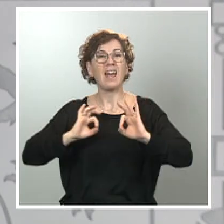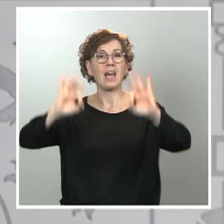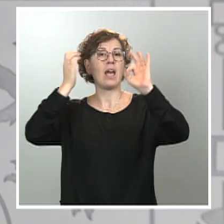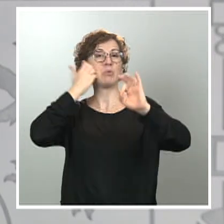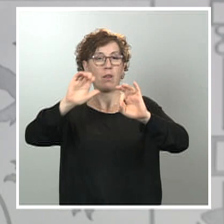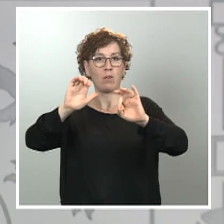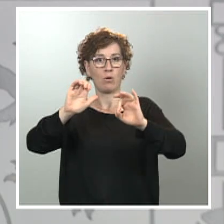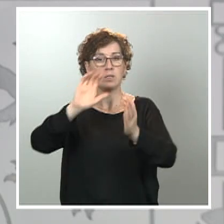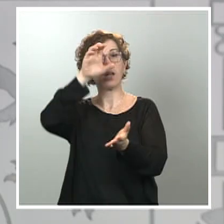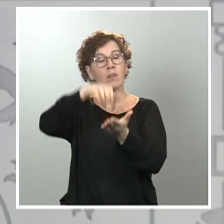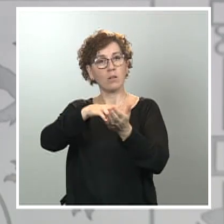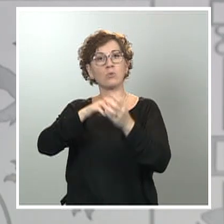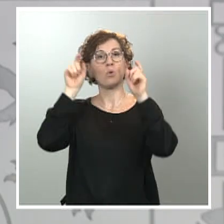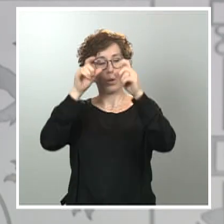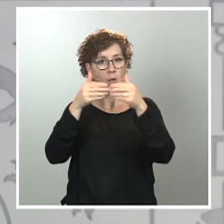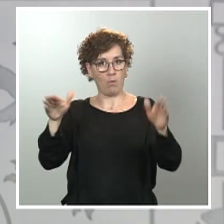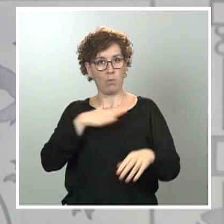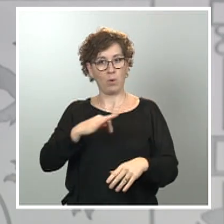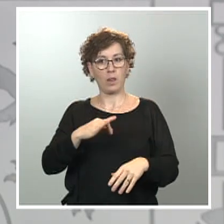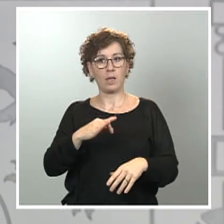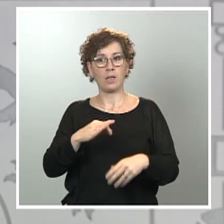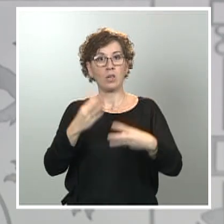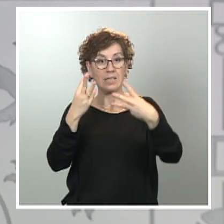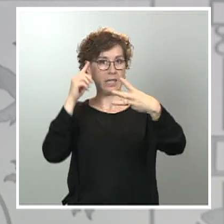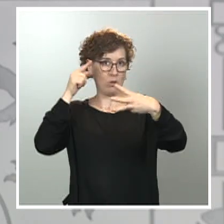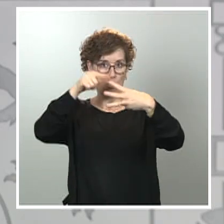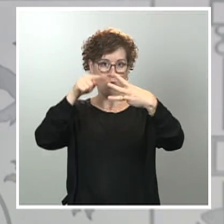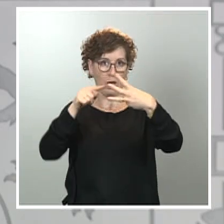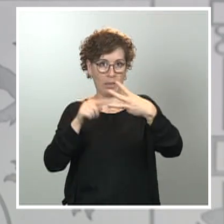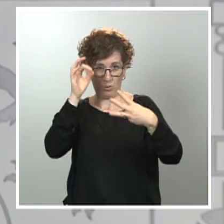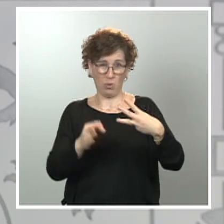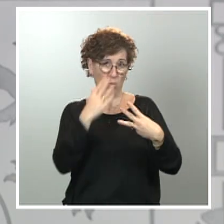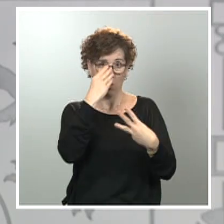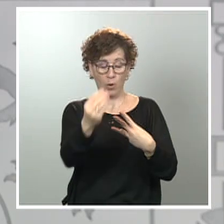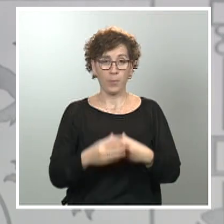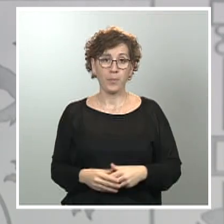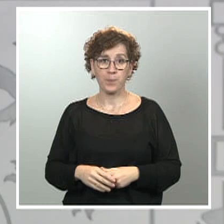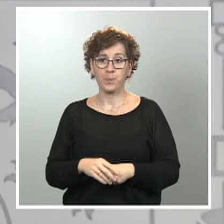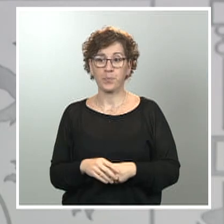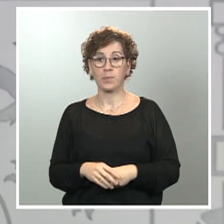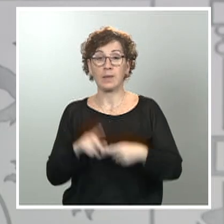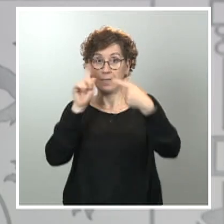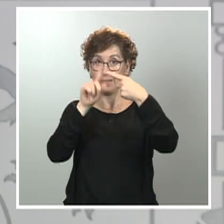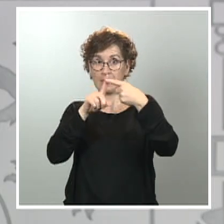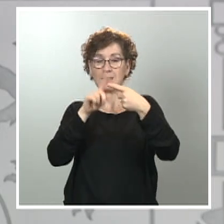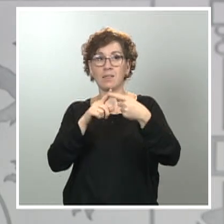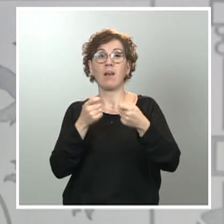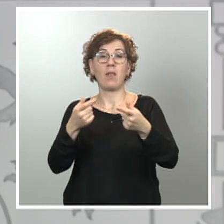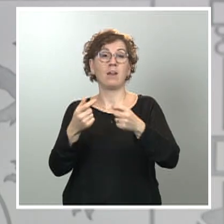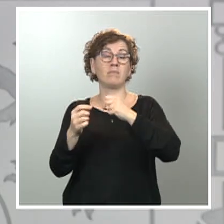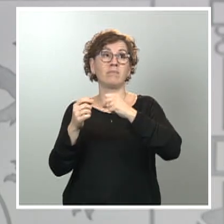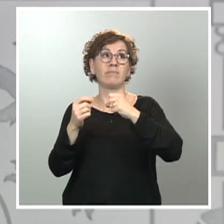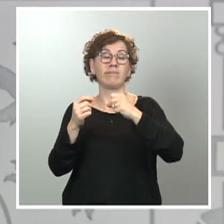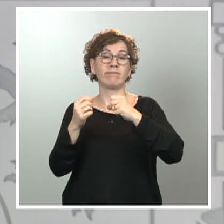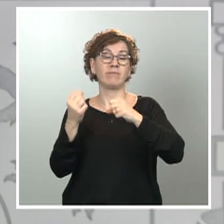propósitos que estoy convencido ustedes podrán compartir. El primero de ellos es el de las actividades de refuerzo. El segundo es